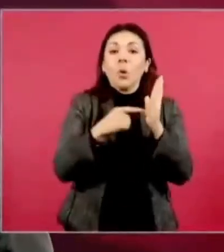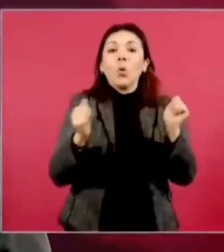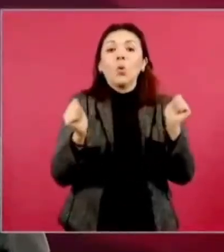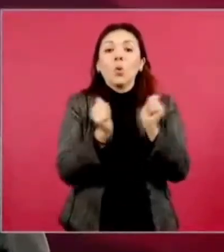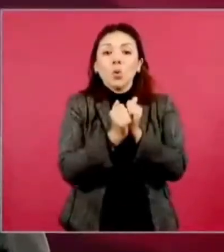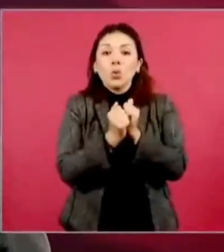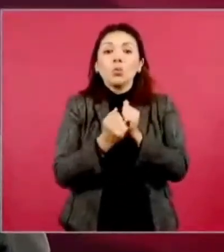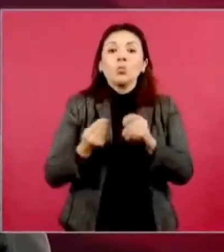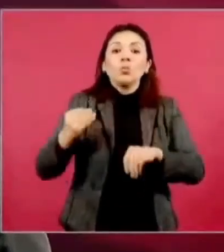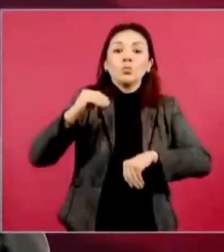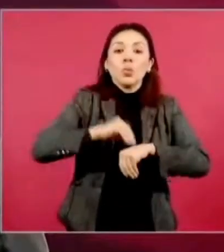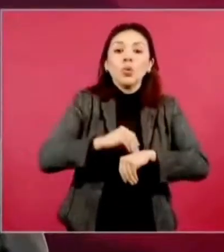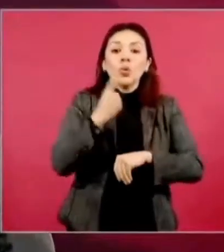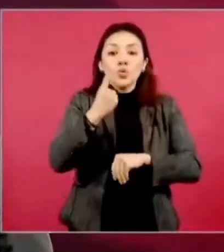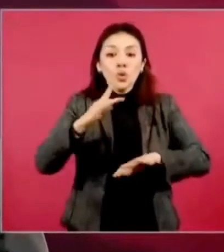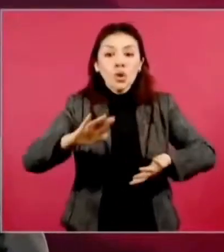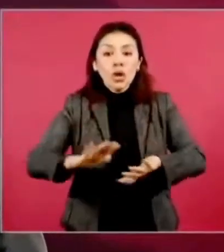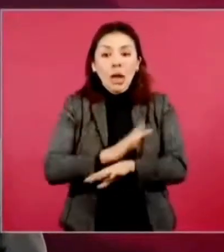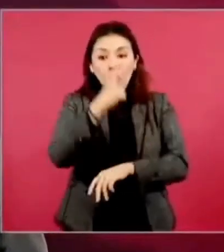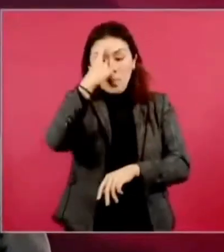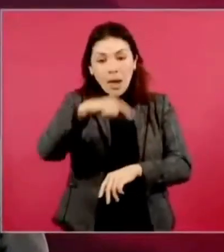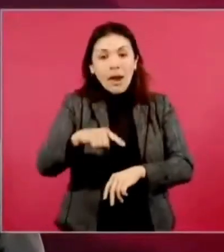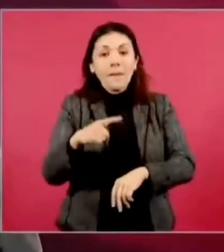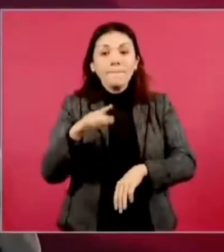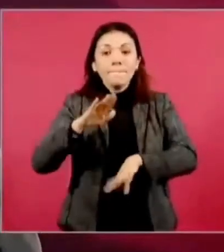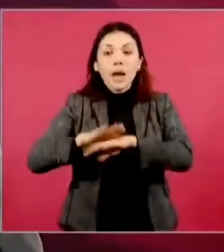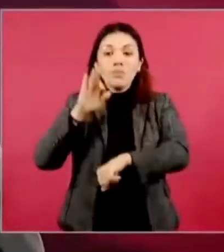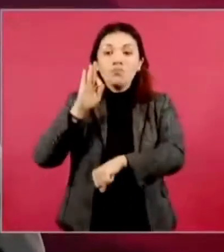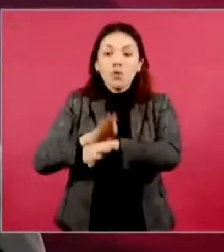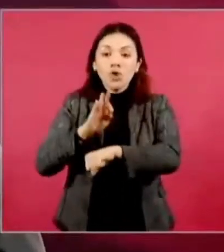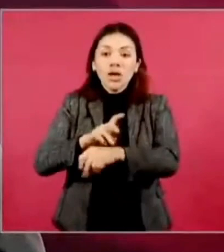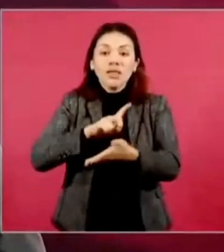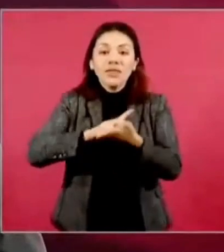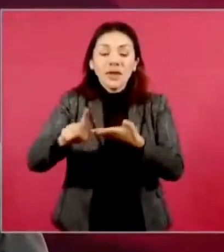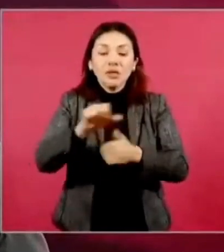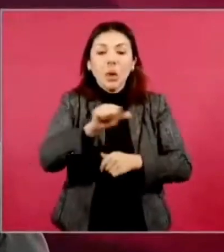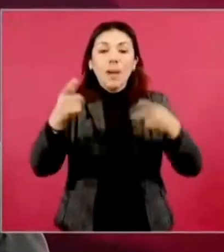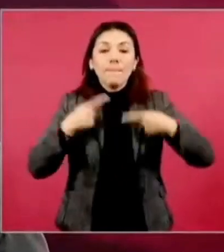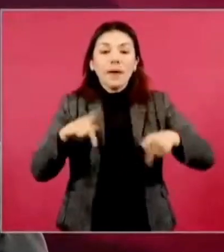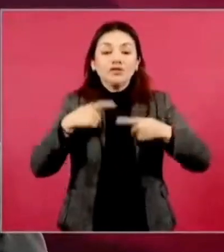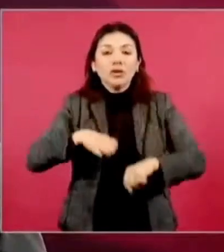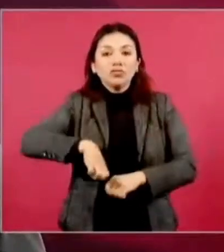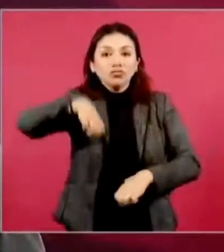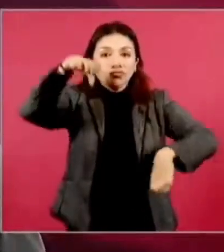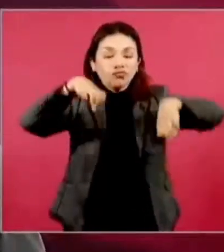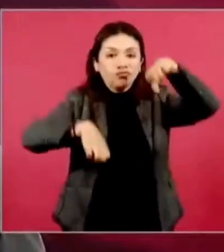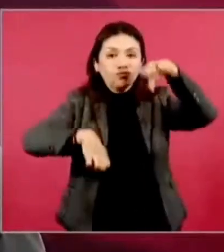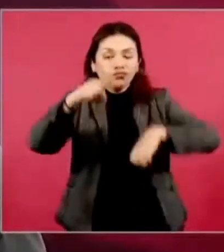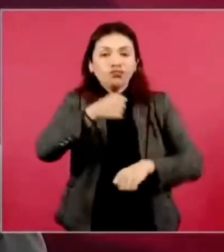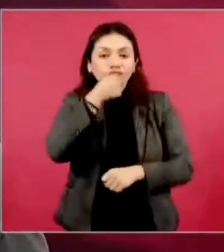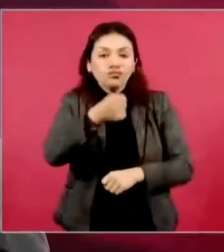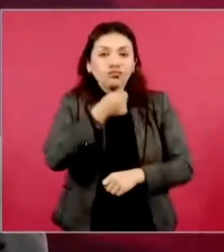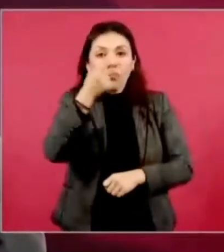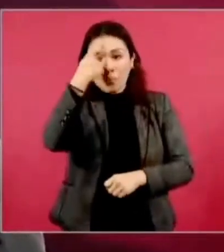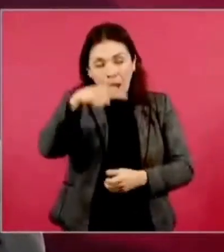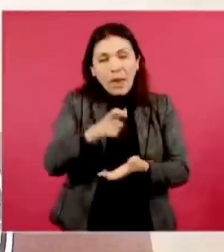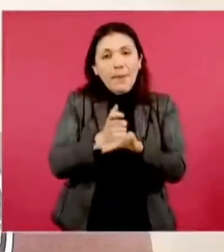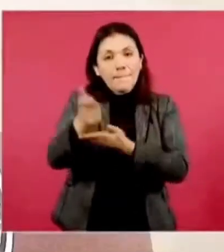la reforma para proteger el derecho de los adultos mayores a la pensión,